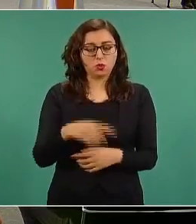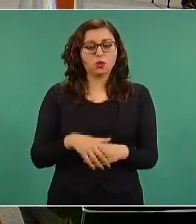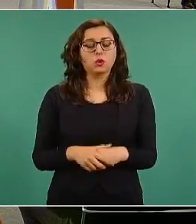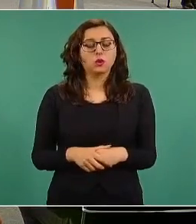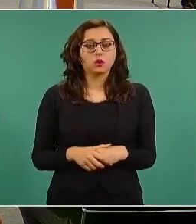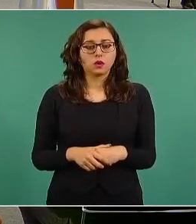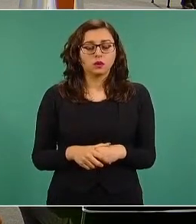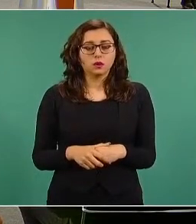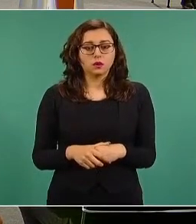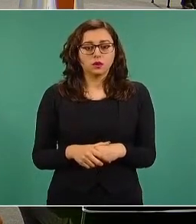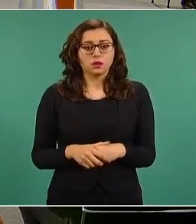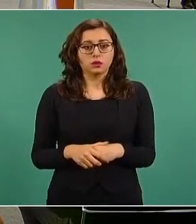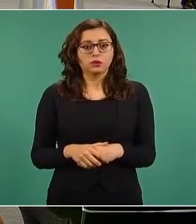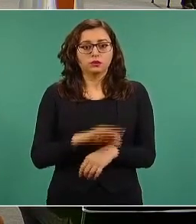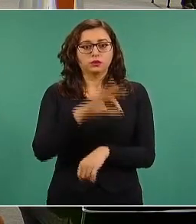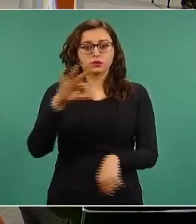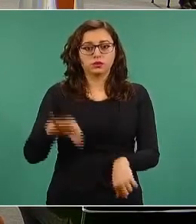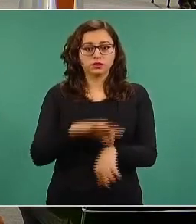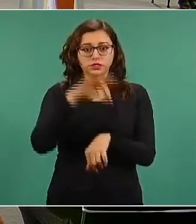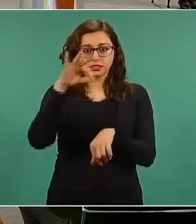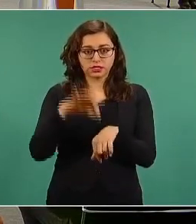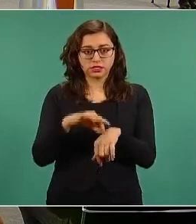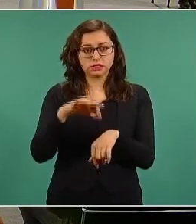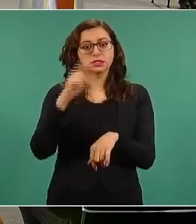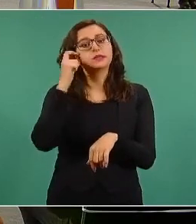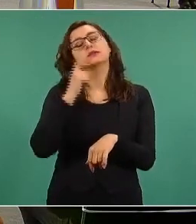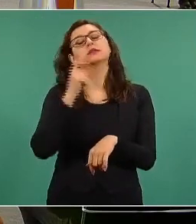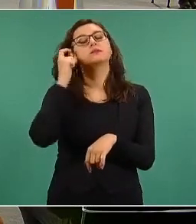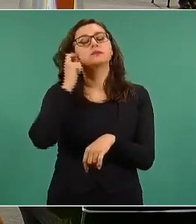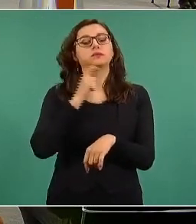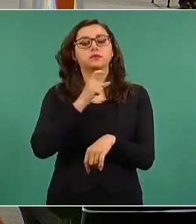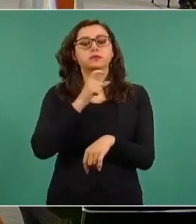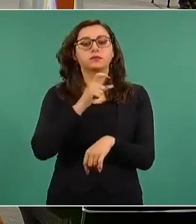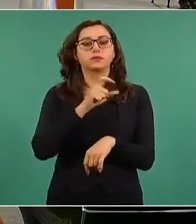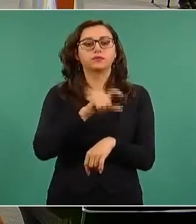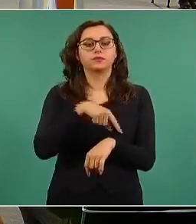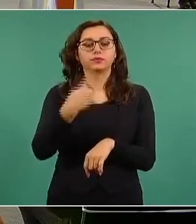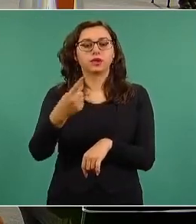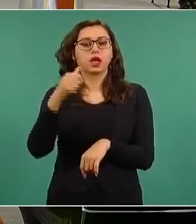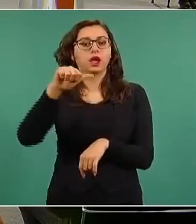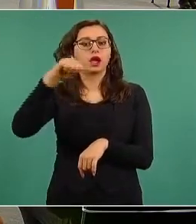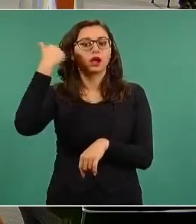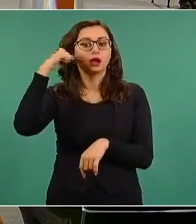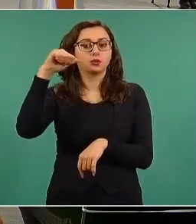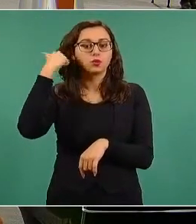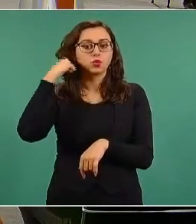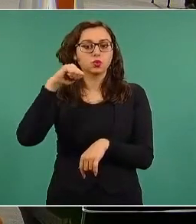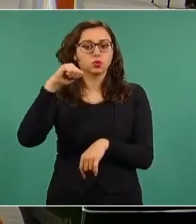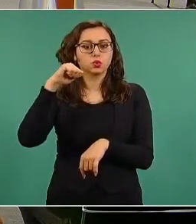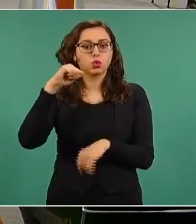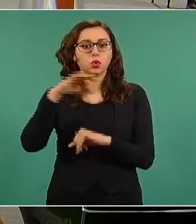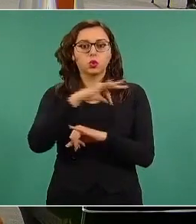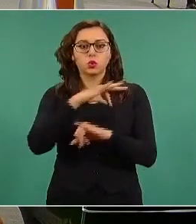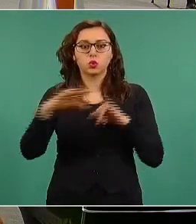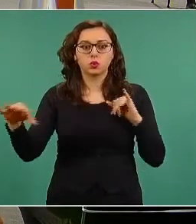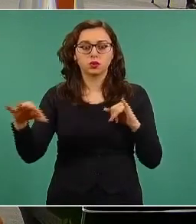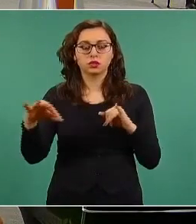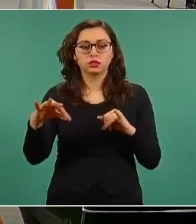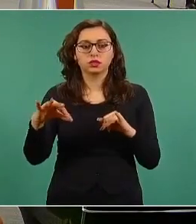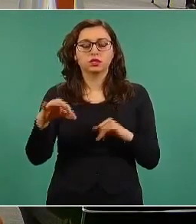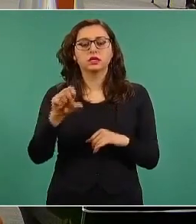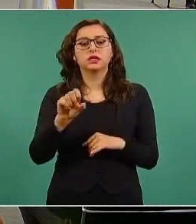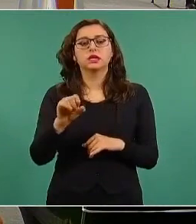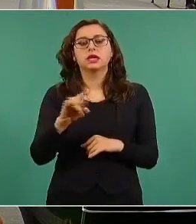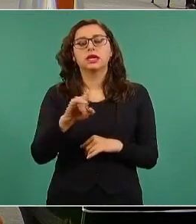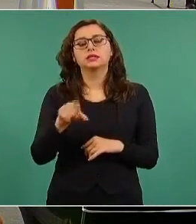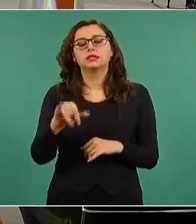Vamos a Chilpancingo, posteriormente a Acapulco y terminamos en Cihuatanejo.